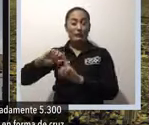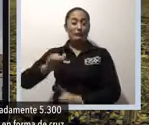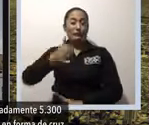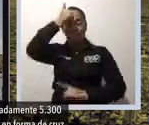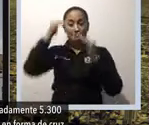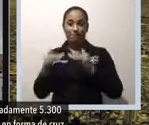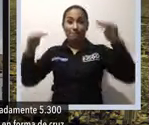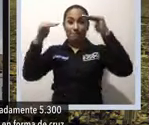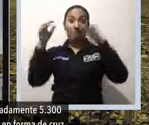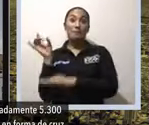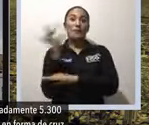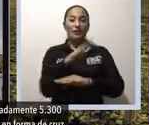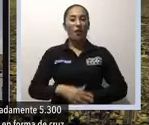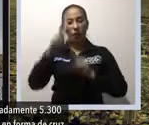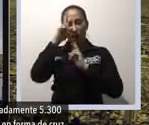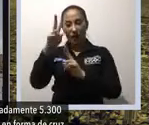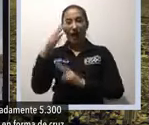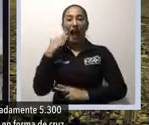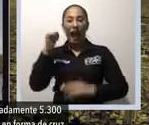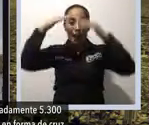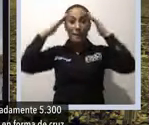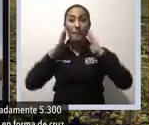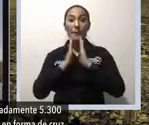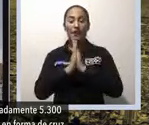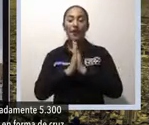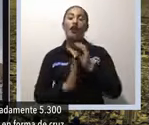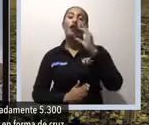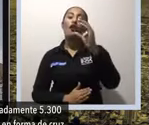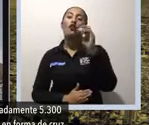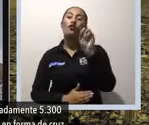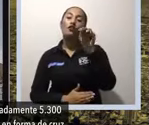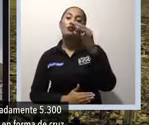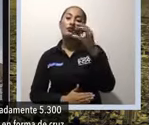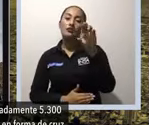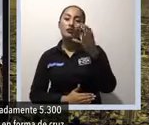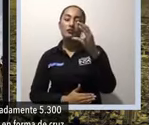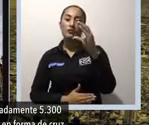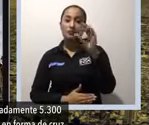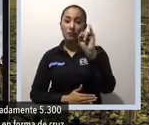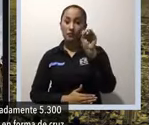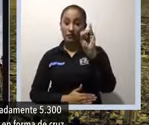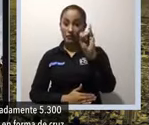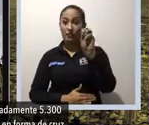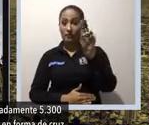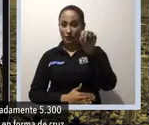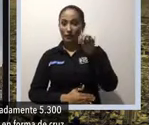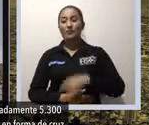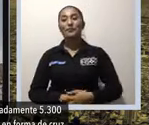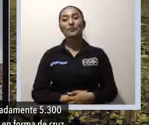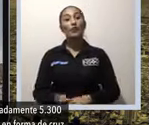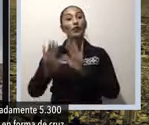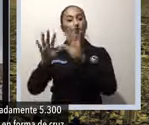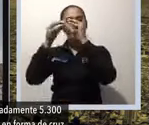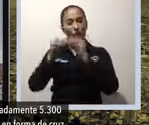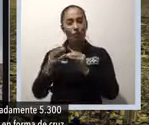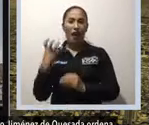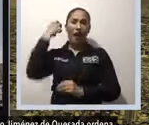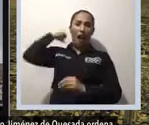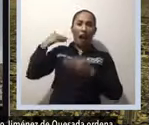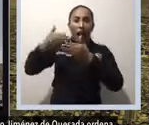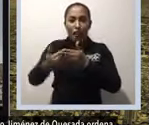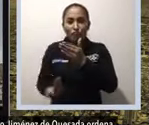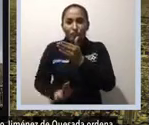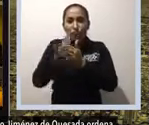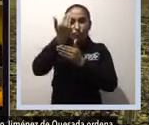templo de estilo neoclásico, tiene aproximadamente 5.300 metros cuadrados y su planta basilical está hecha en forma de cruz latino.